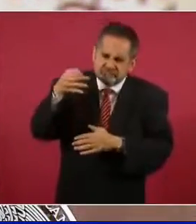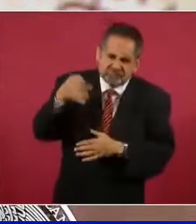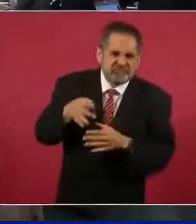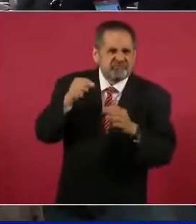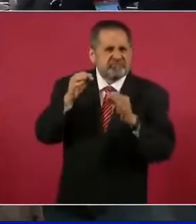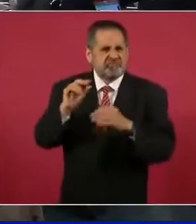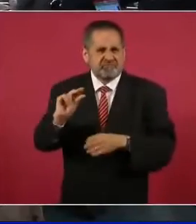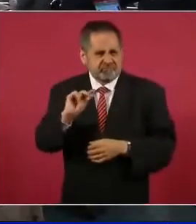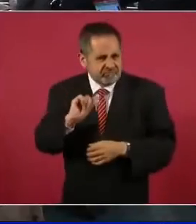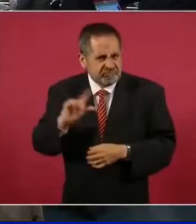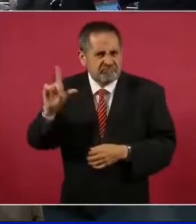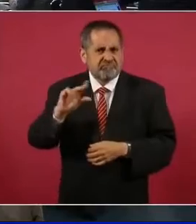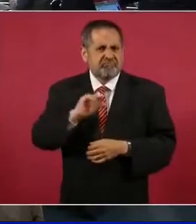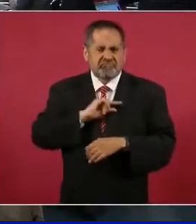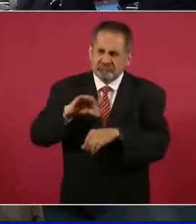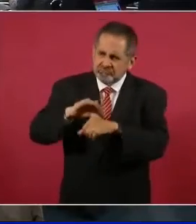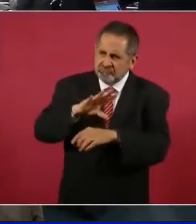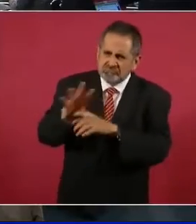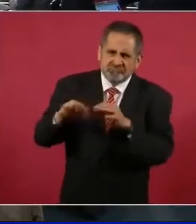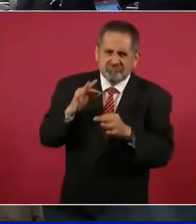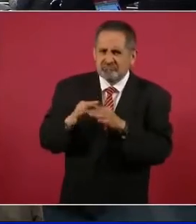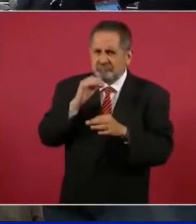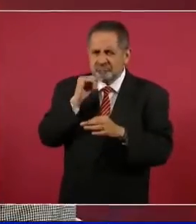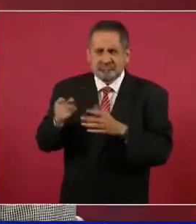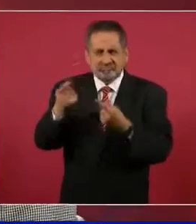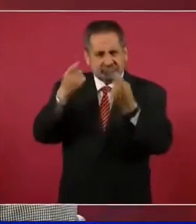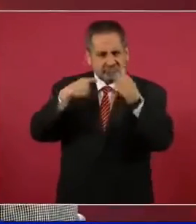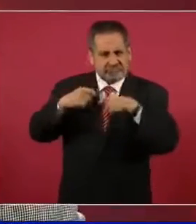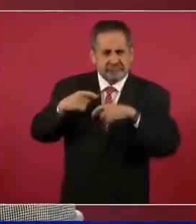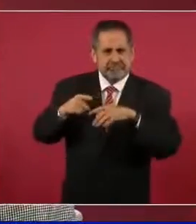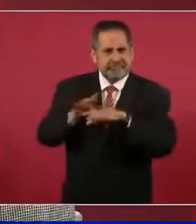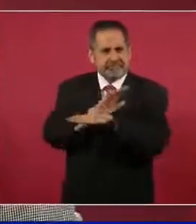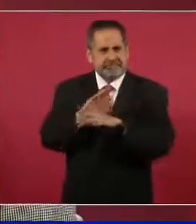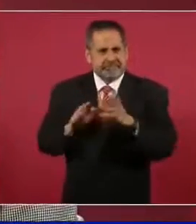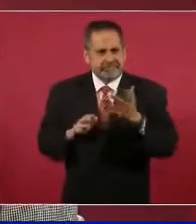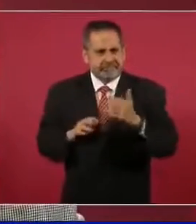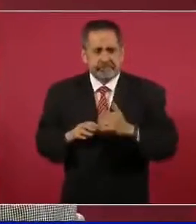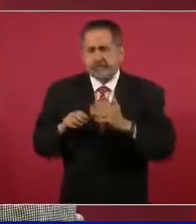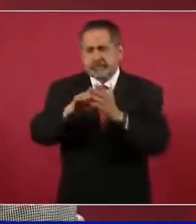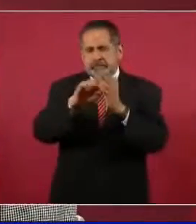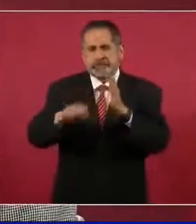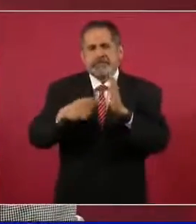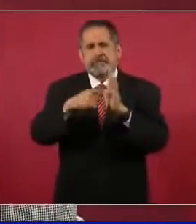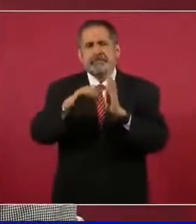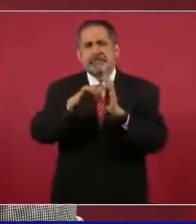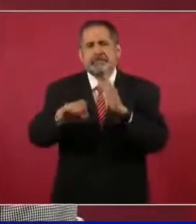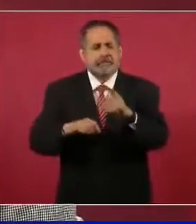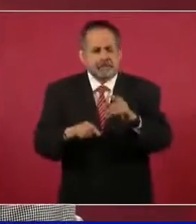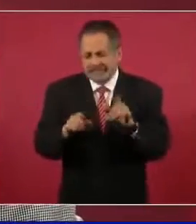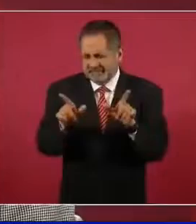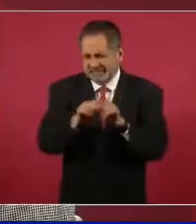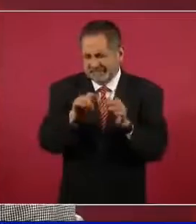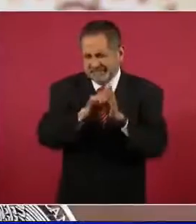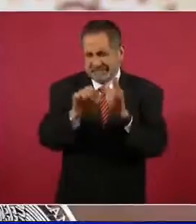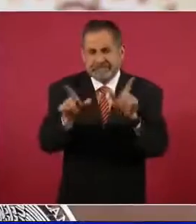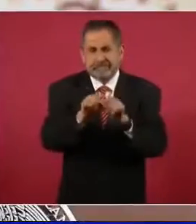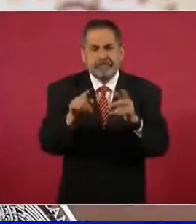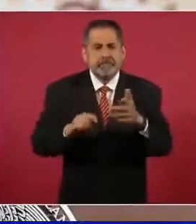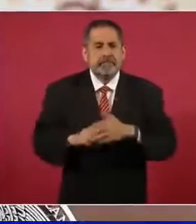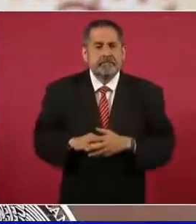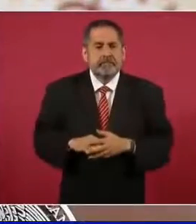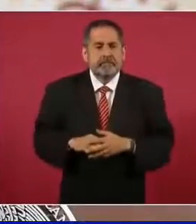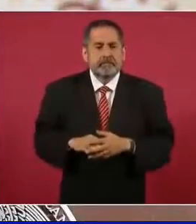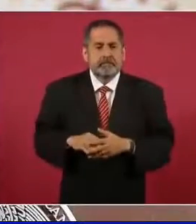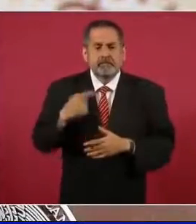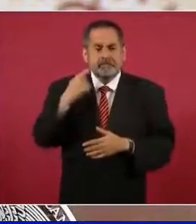de alguien que está capacitado a modificar. Voy a poner un pequeño ejemplo, pero muy marcado, por